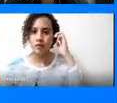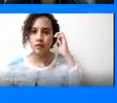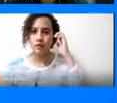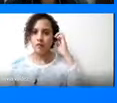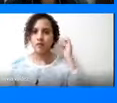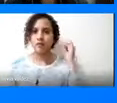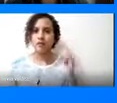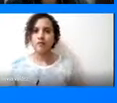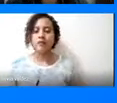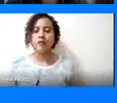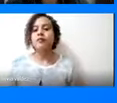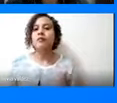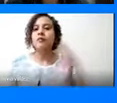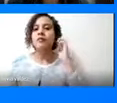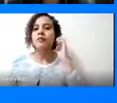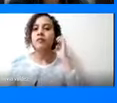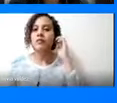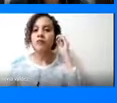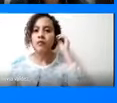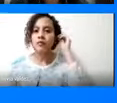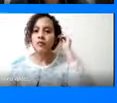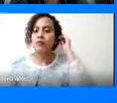Listo, muchas gracias. Vale.